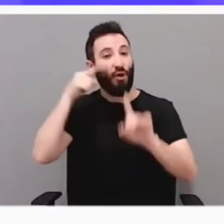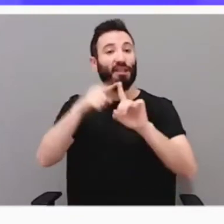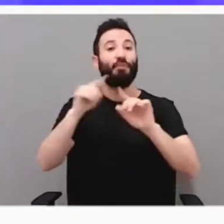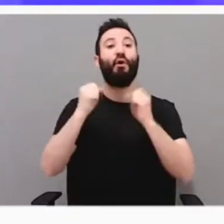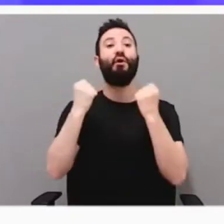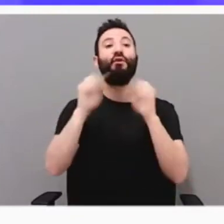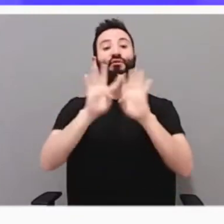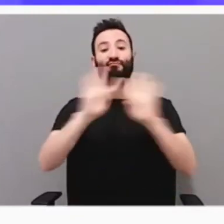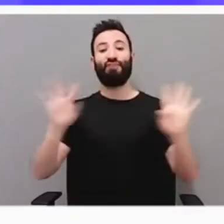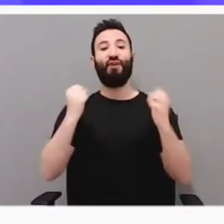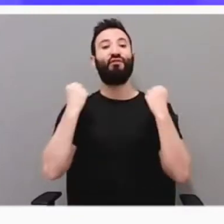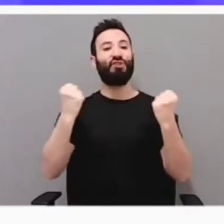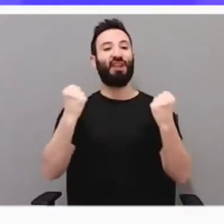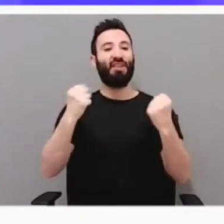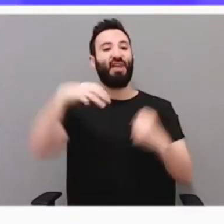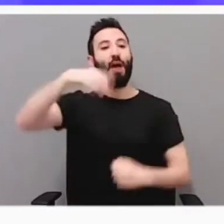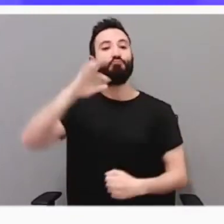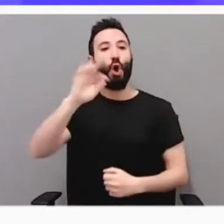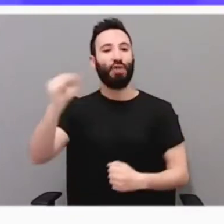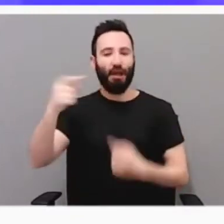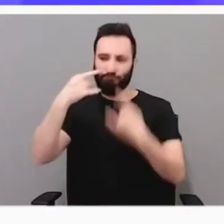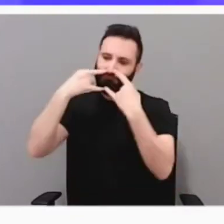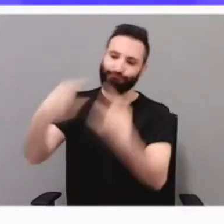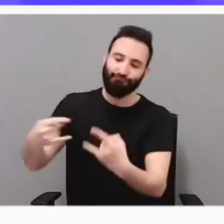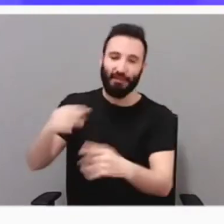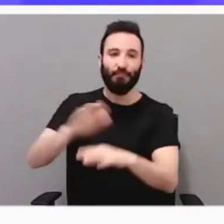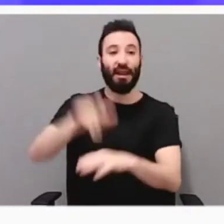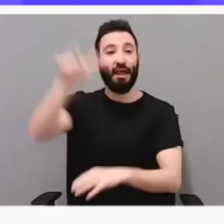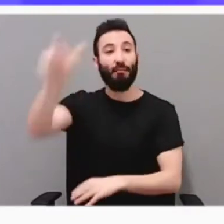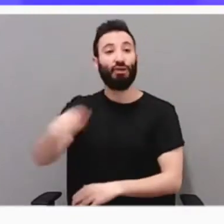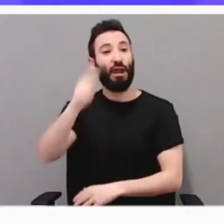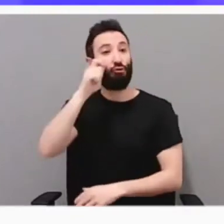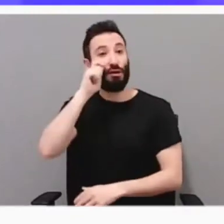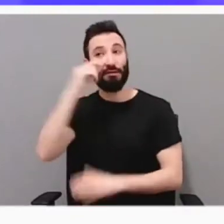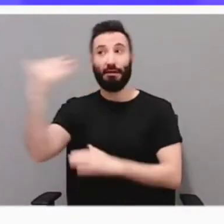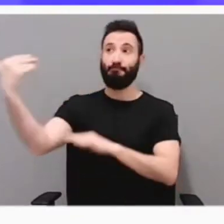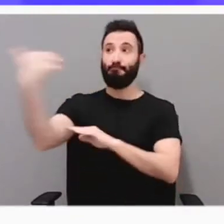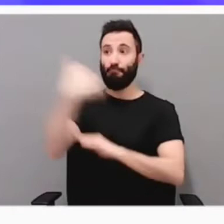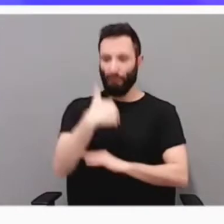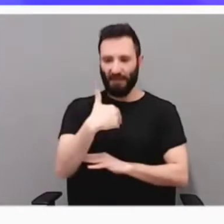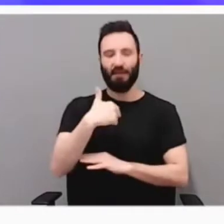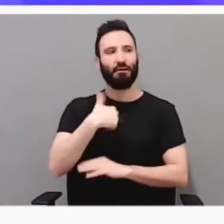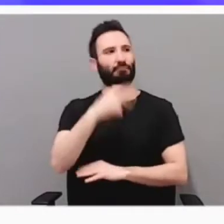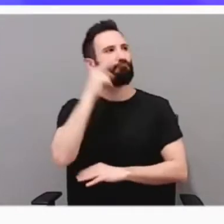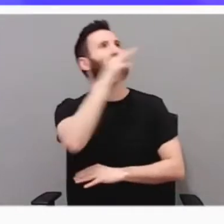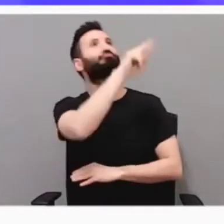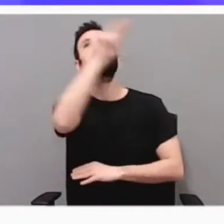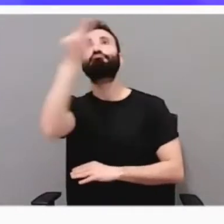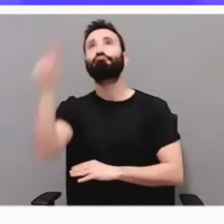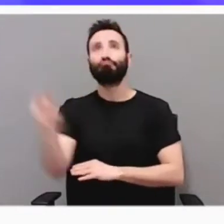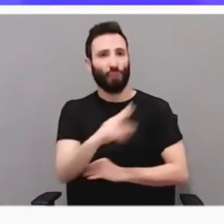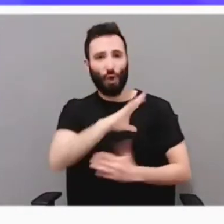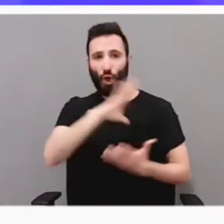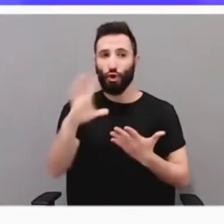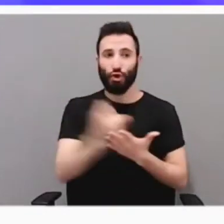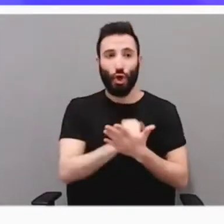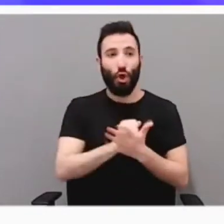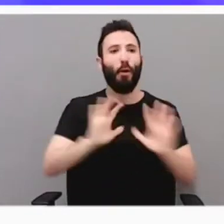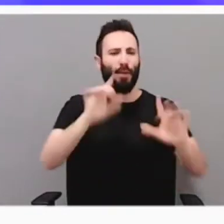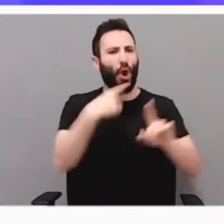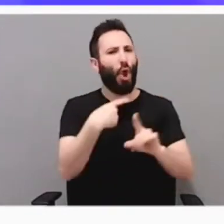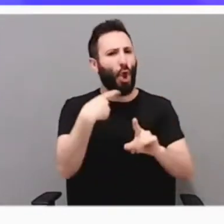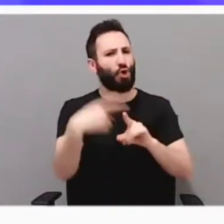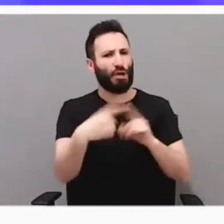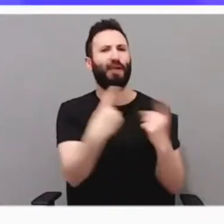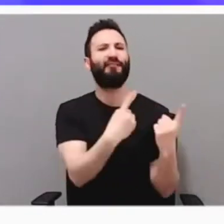Queremos ser el destino tan completo que al turista le deja la sensación de que aquí lo ha visto todo y de que a la vez no ha visto nada y que, por lo